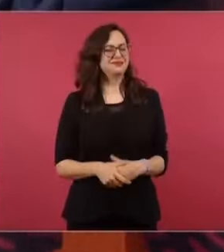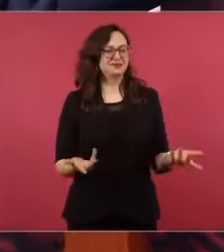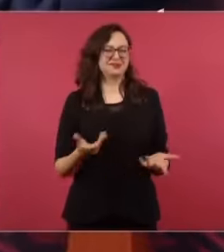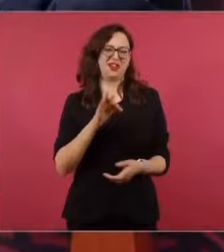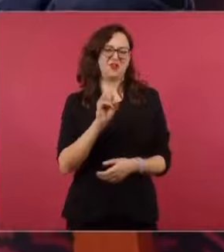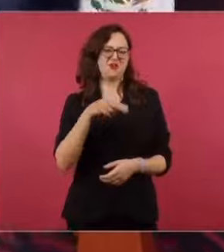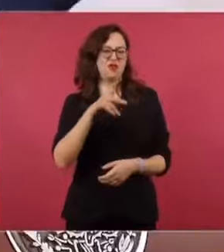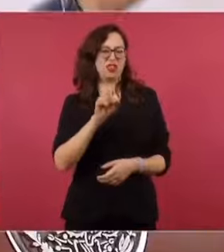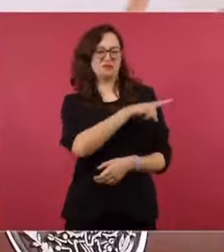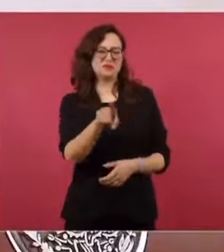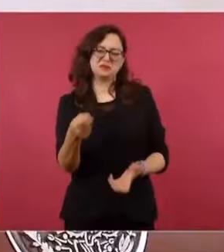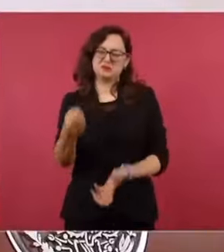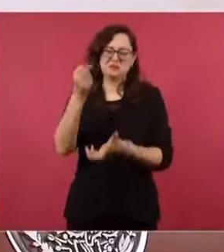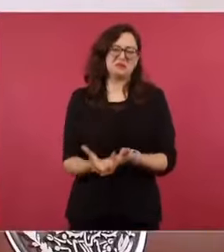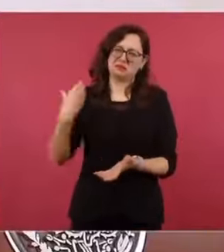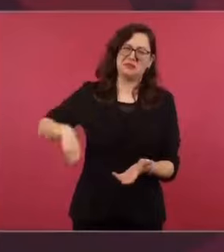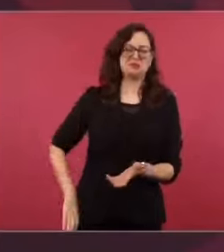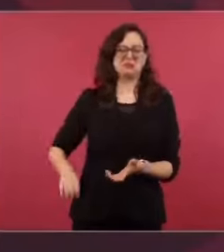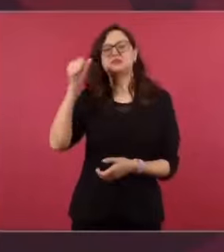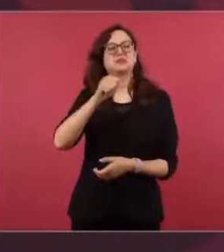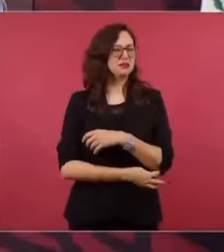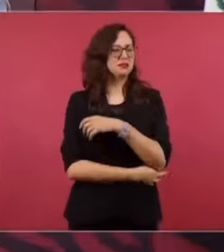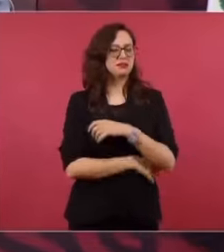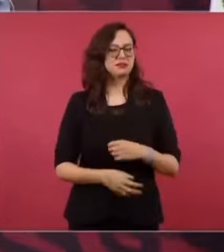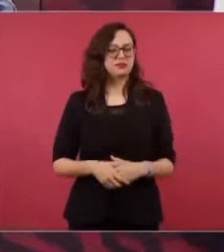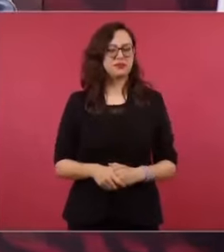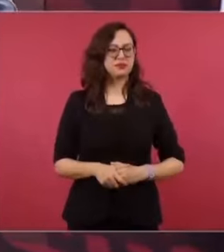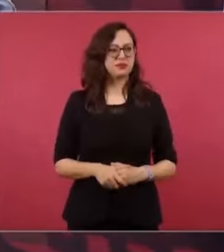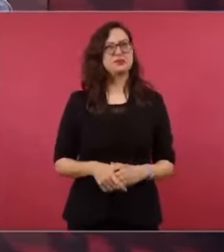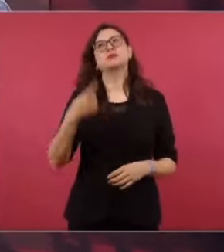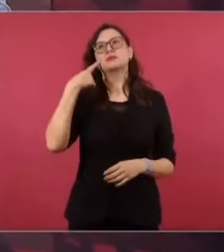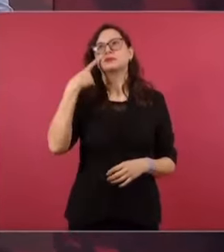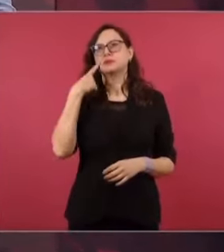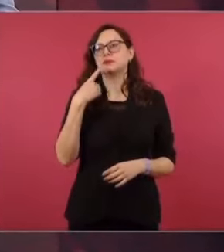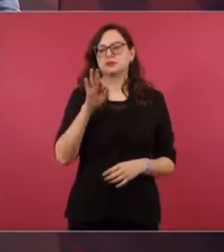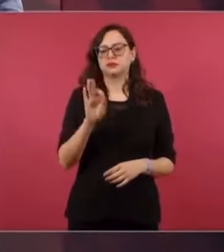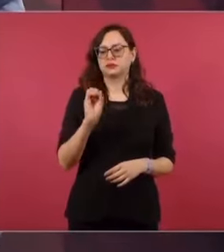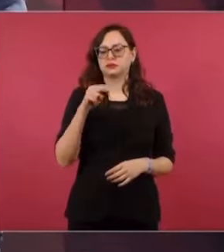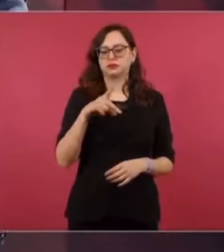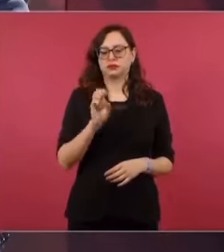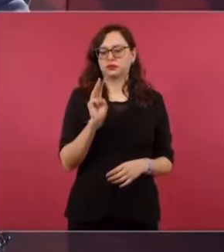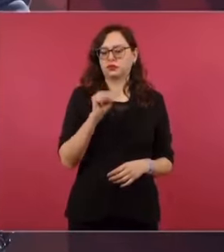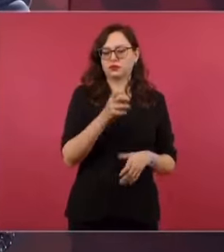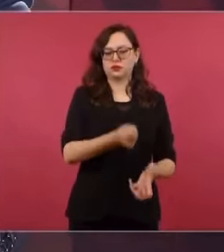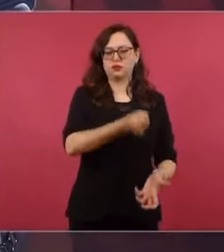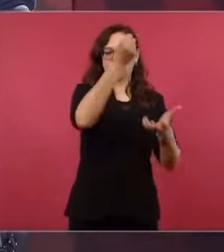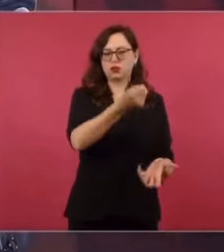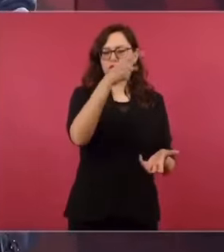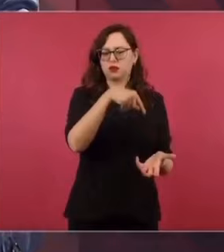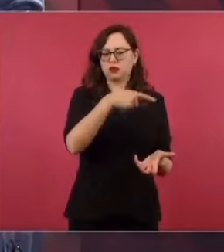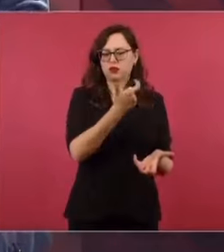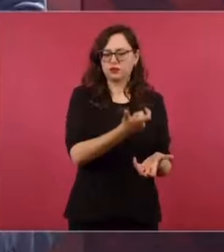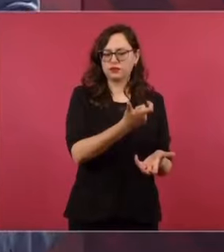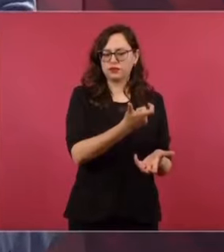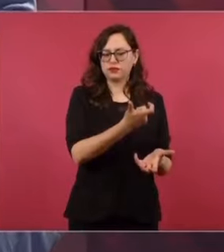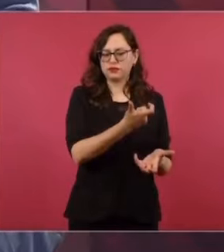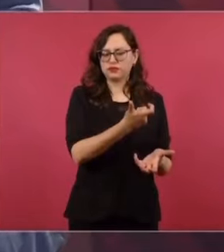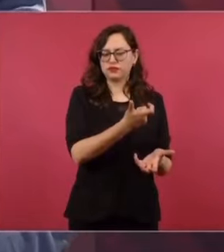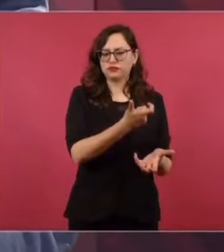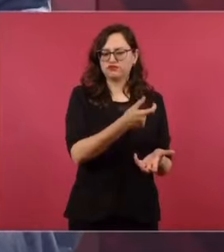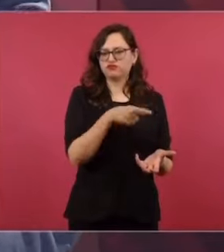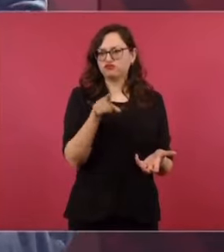¿Cuándo? Habían ejercido solo para atender un siniestro, una tragedia así,